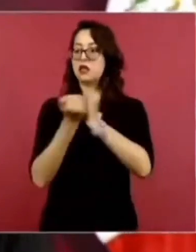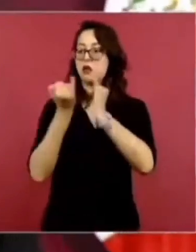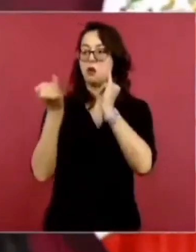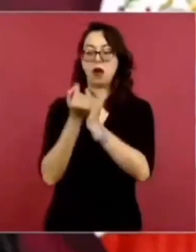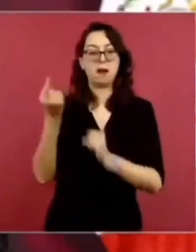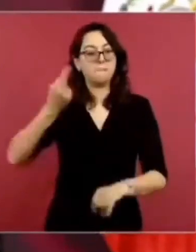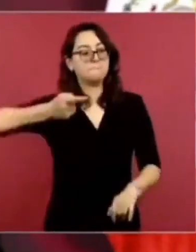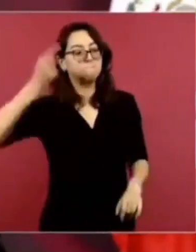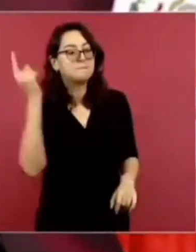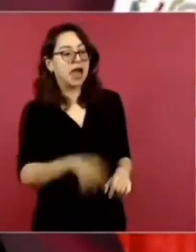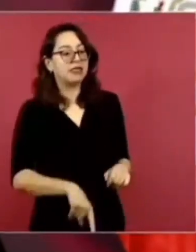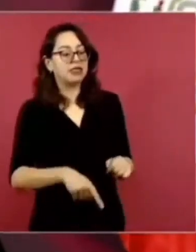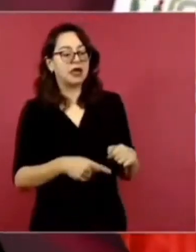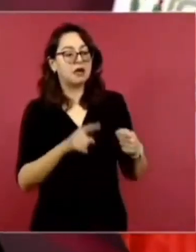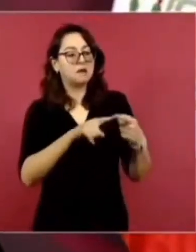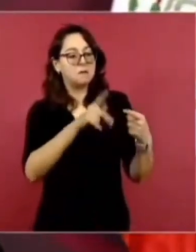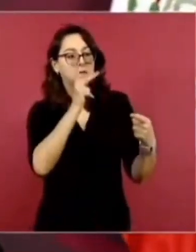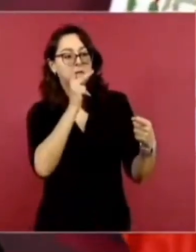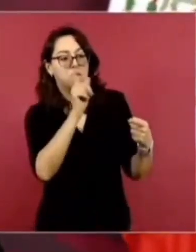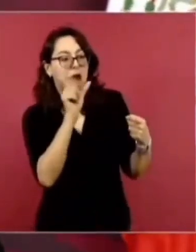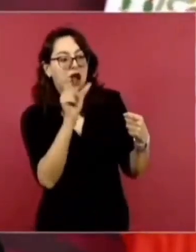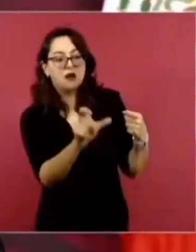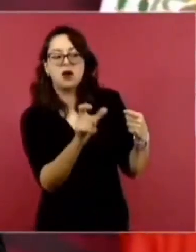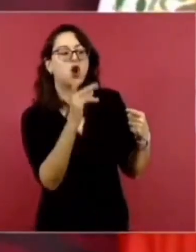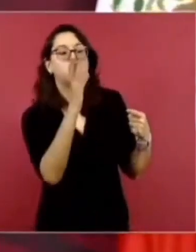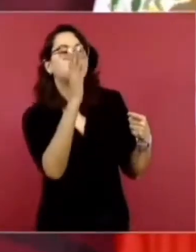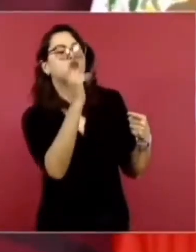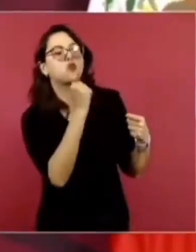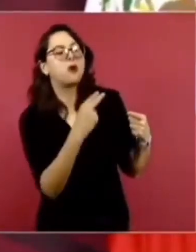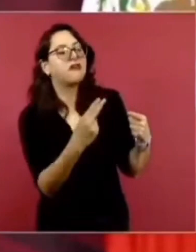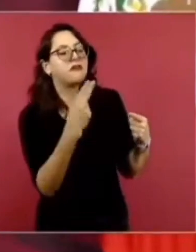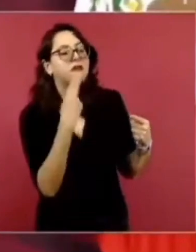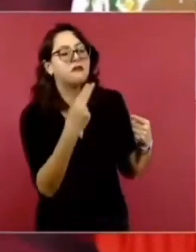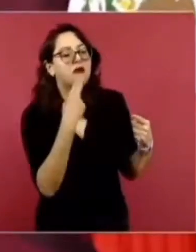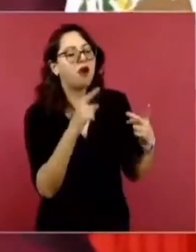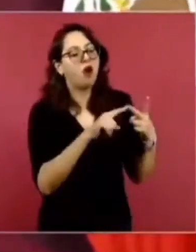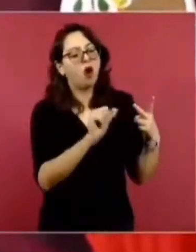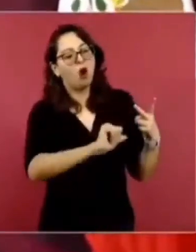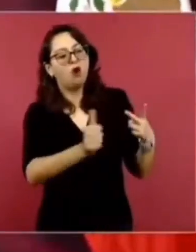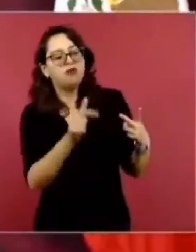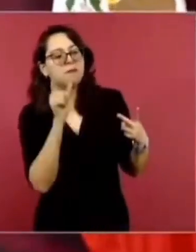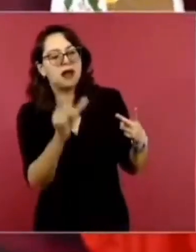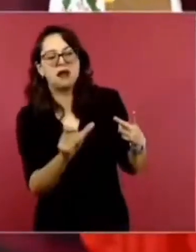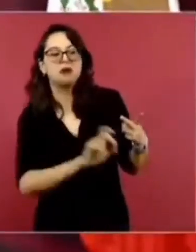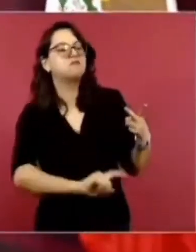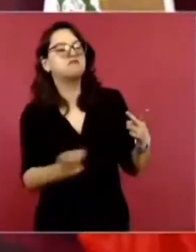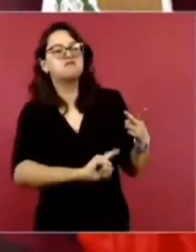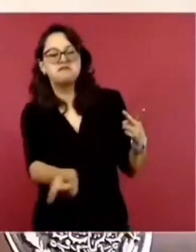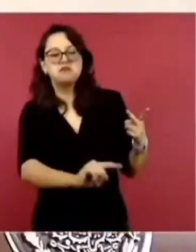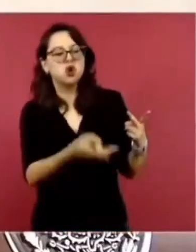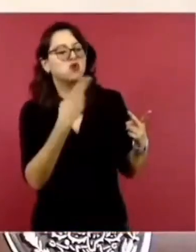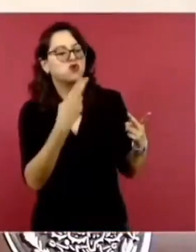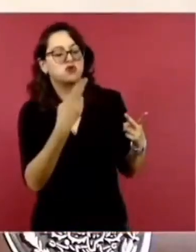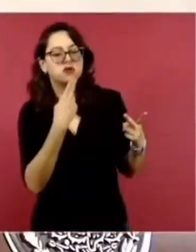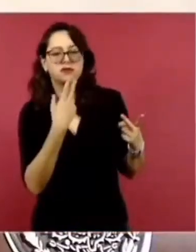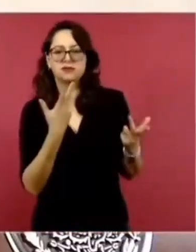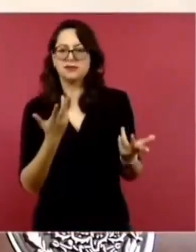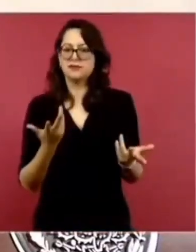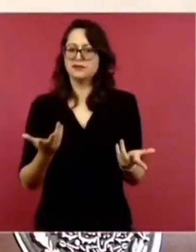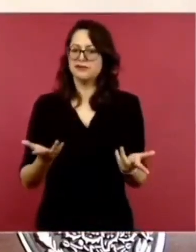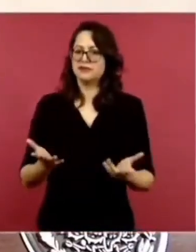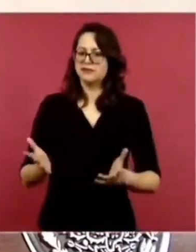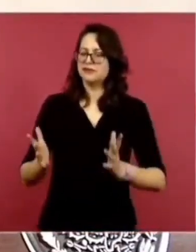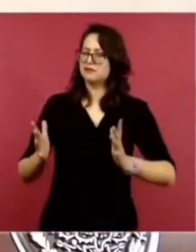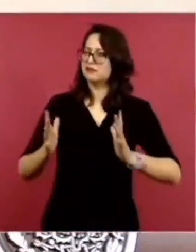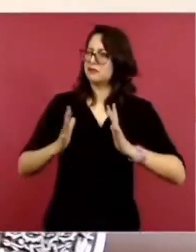Es muy interesante la resolución. no la podrías